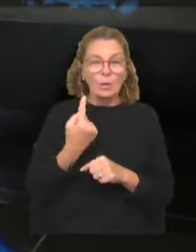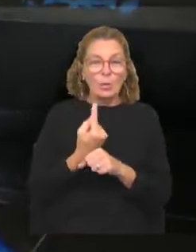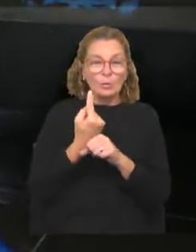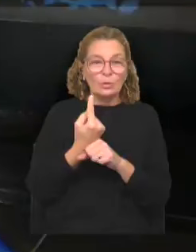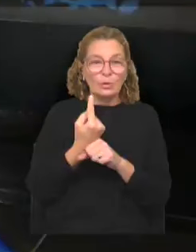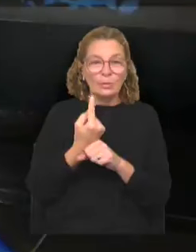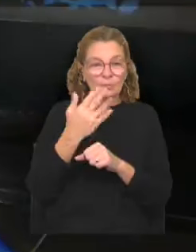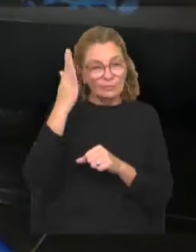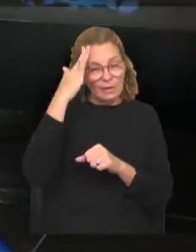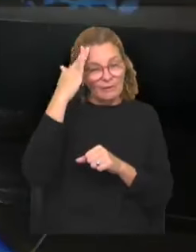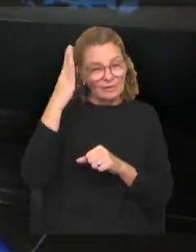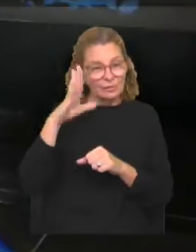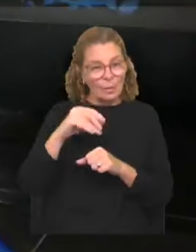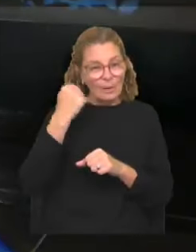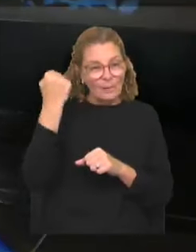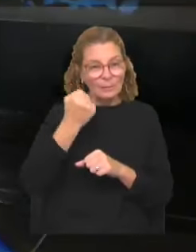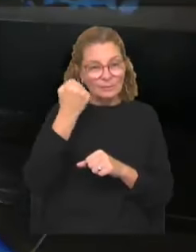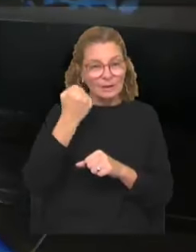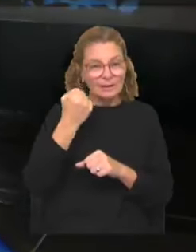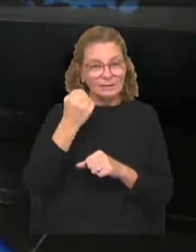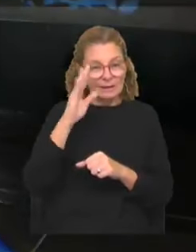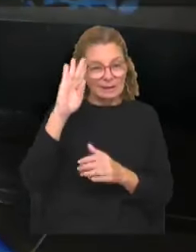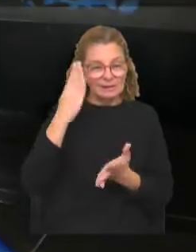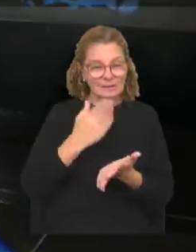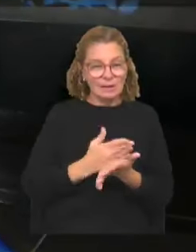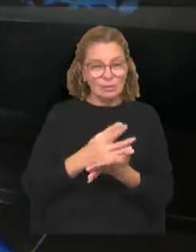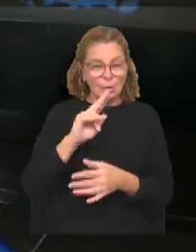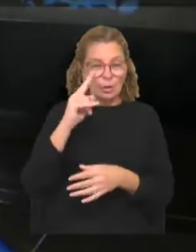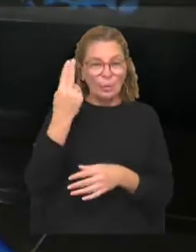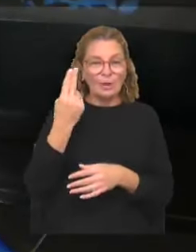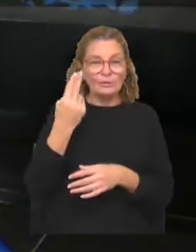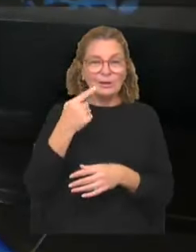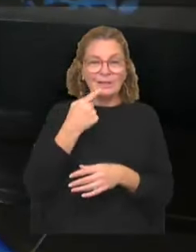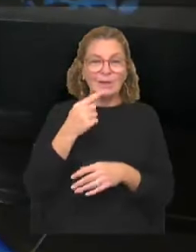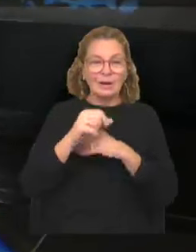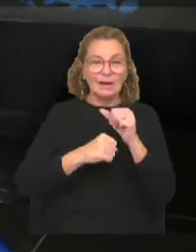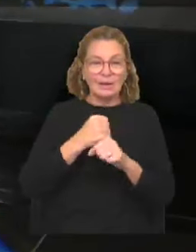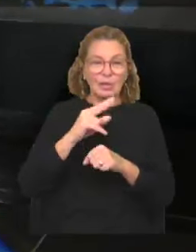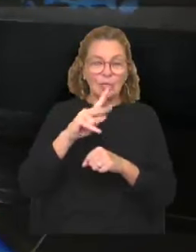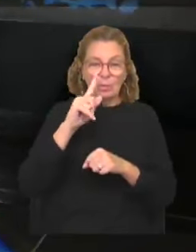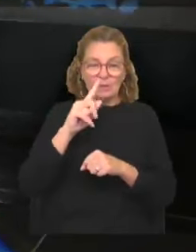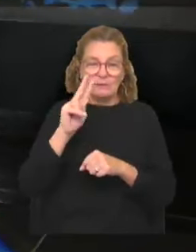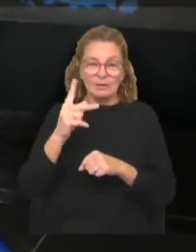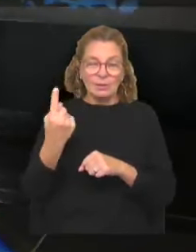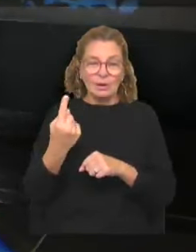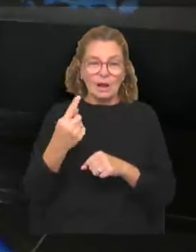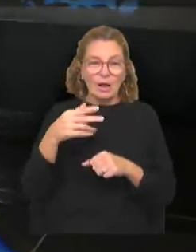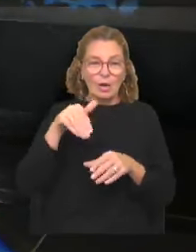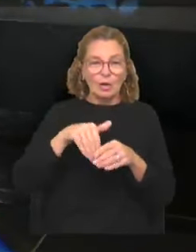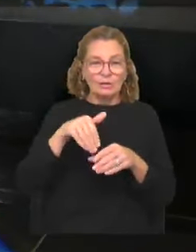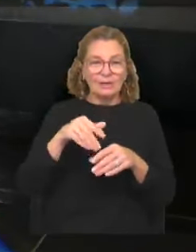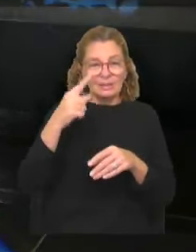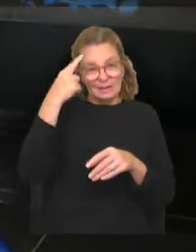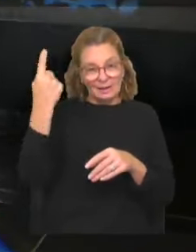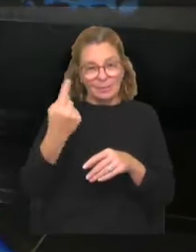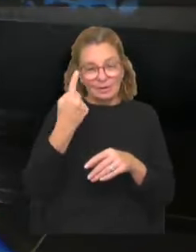casos, bien lo saben, más emblemáticos del terrorismo de Estado uruguayo que motivó que en el año 2021 la Corte Interamericana de Derechos Humanos